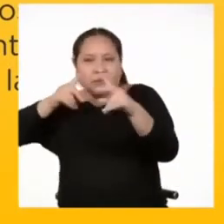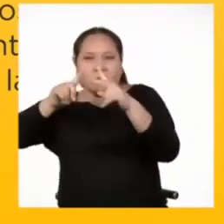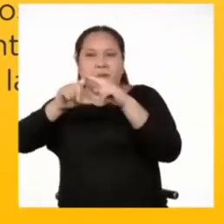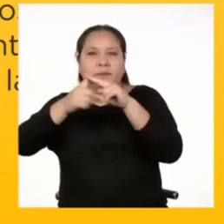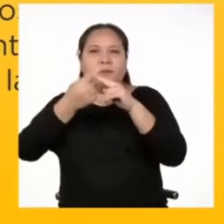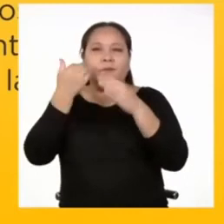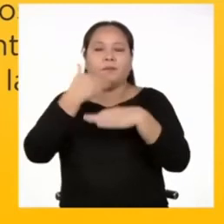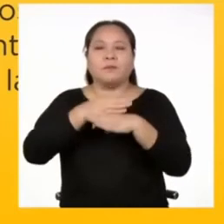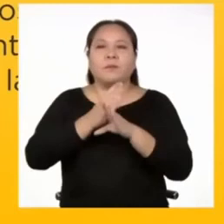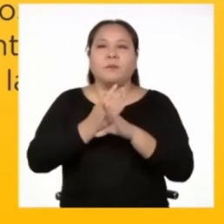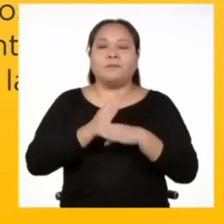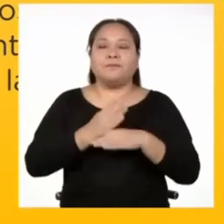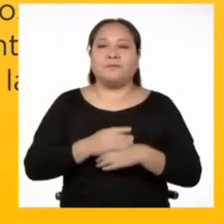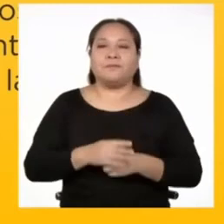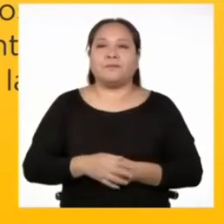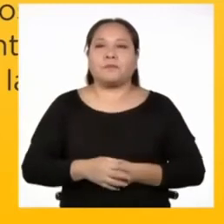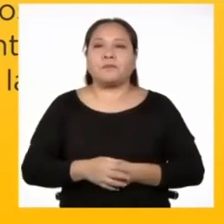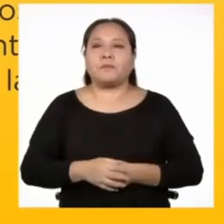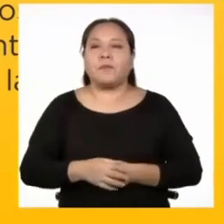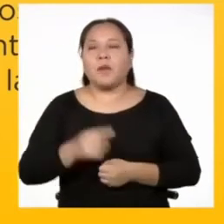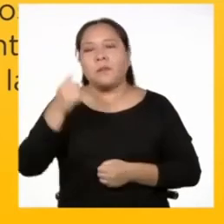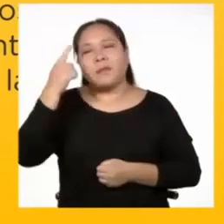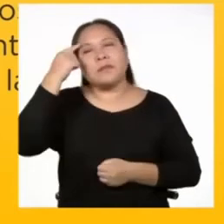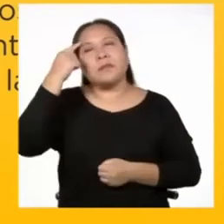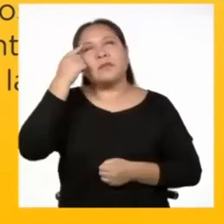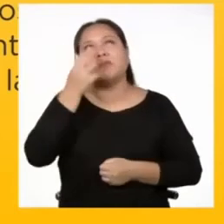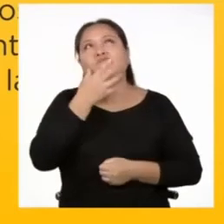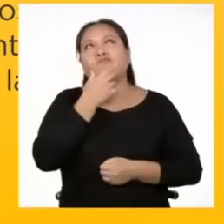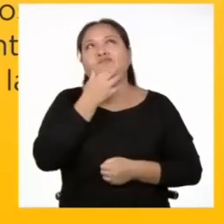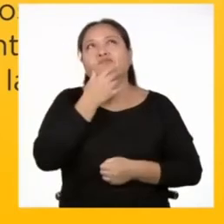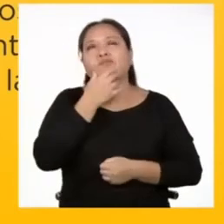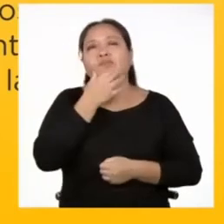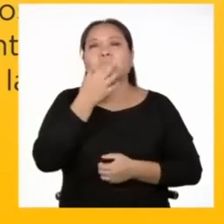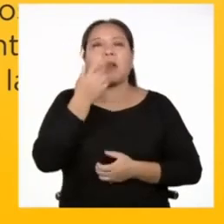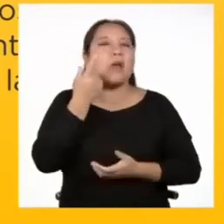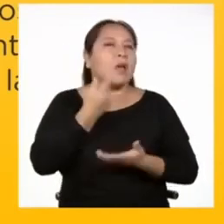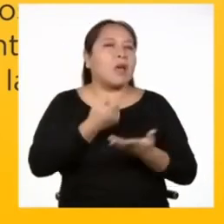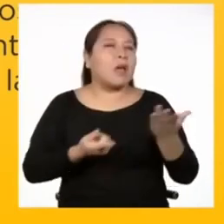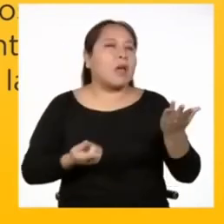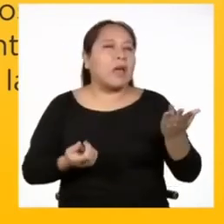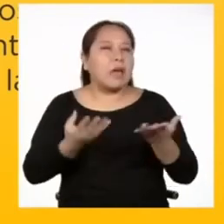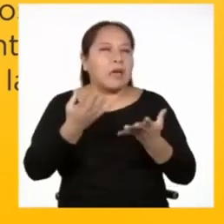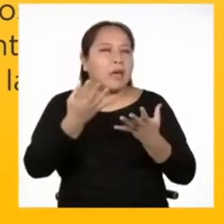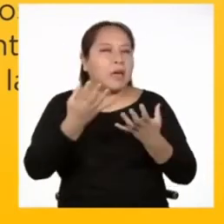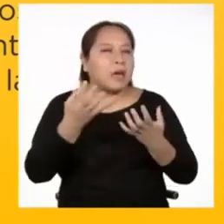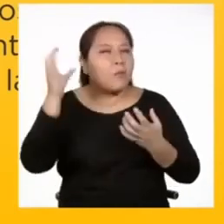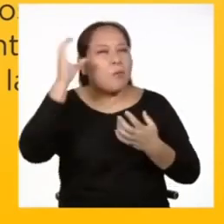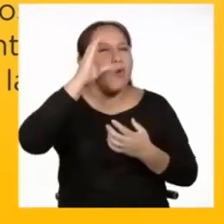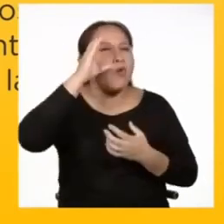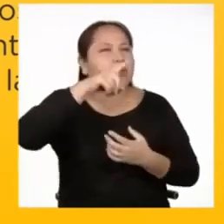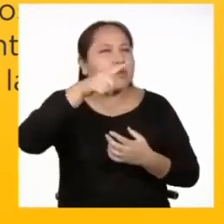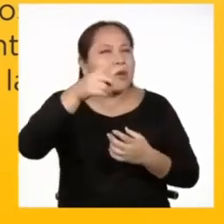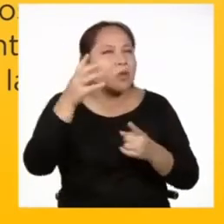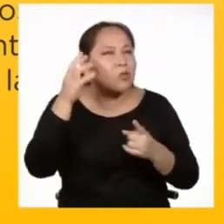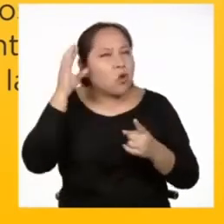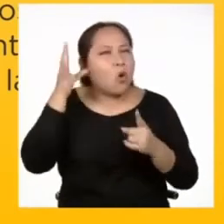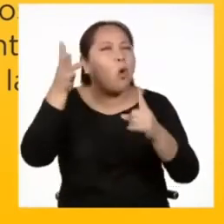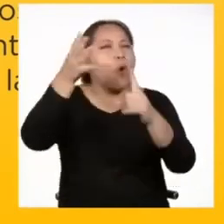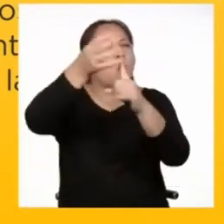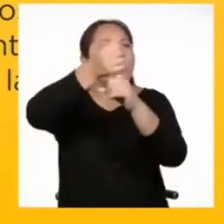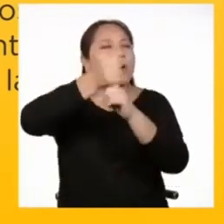podemos plantear la siguiente pregunta. ¿Qué esperamos lograr con la historieta?